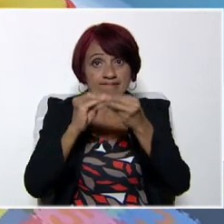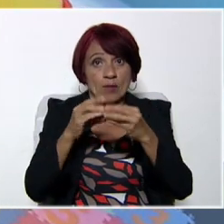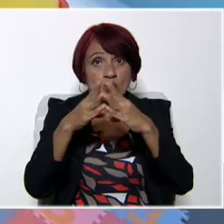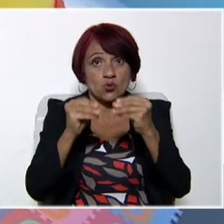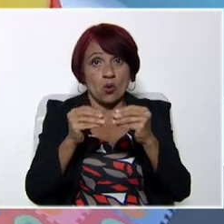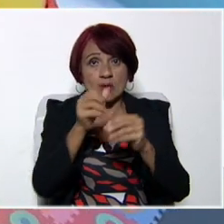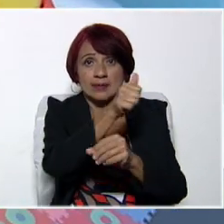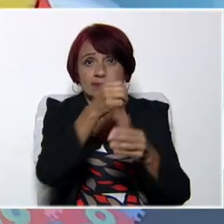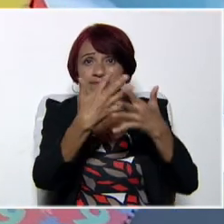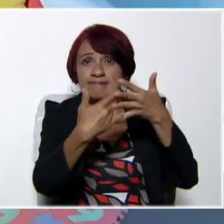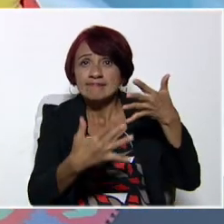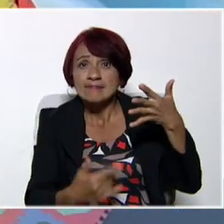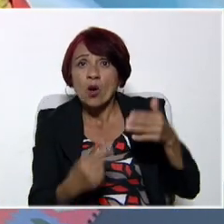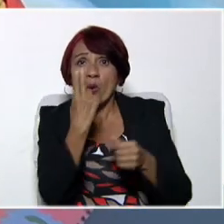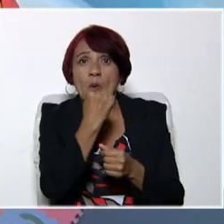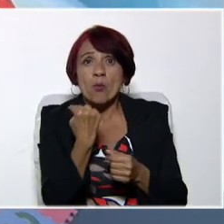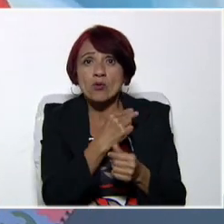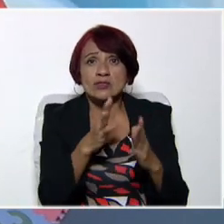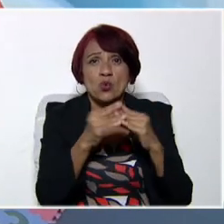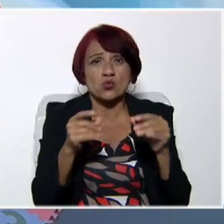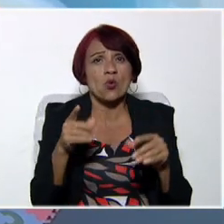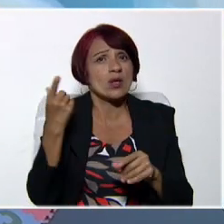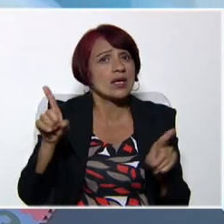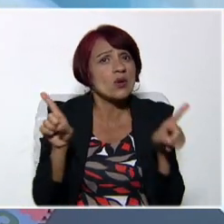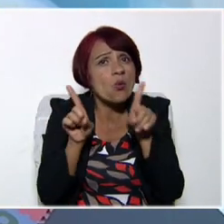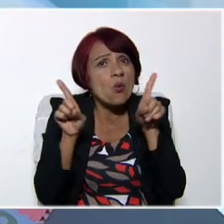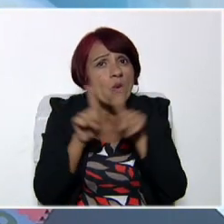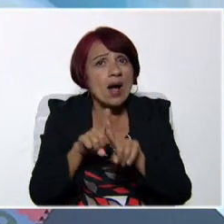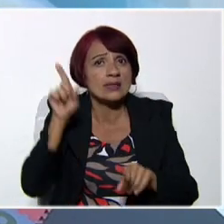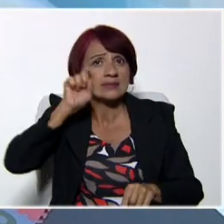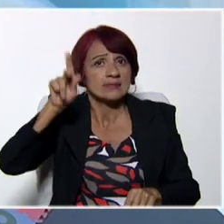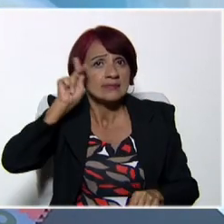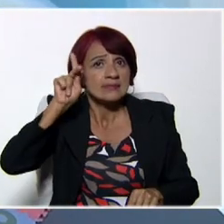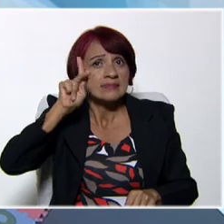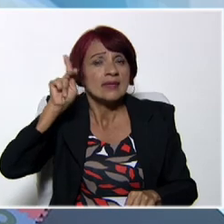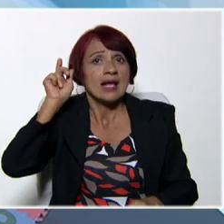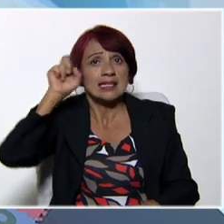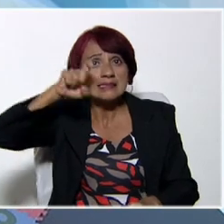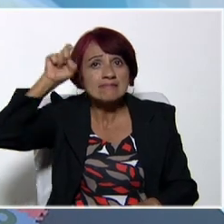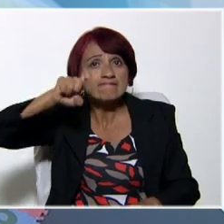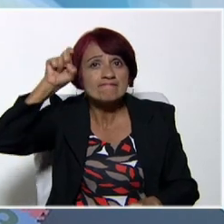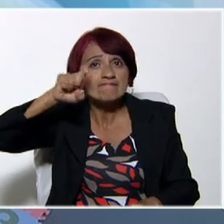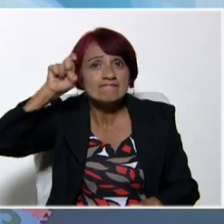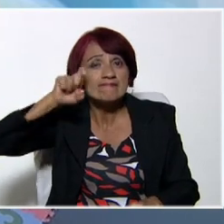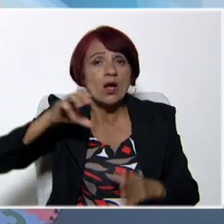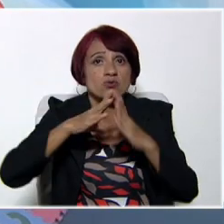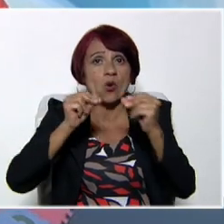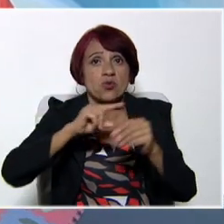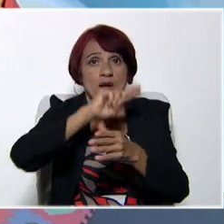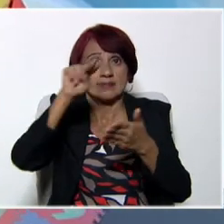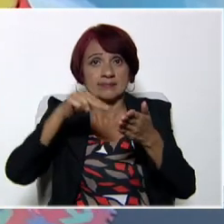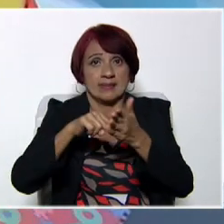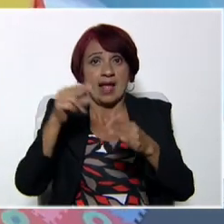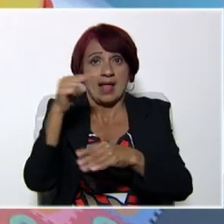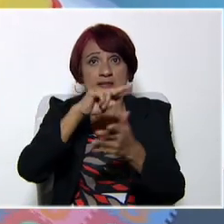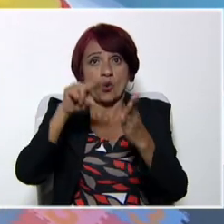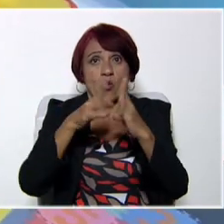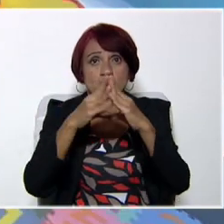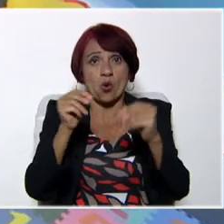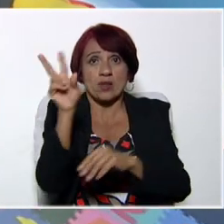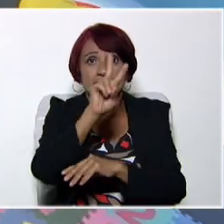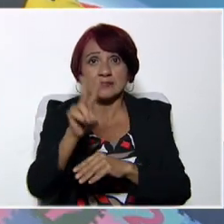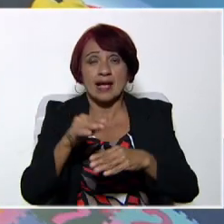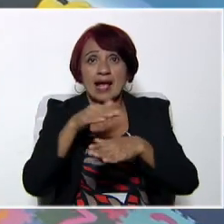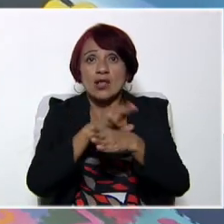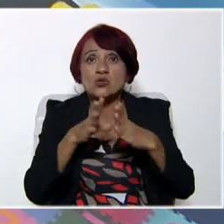todo el compromiso que también dan nuestros profesores y profesoras a nivel nacional en todo nuestro